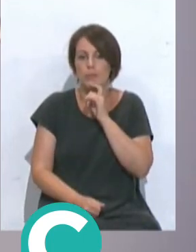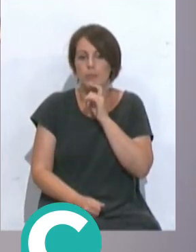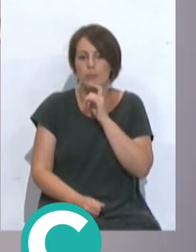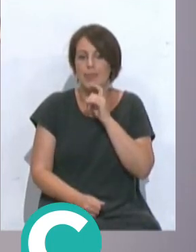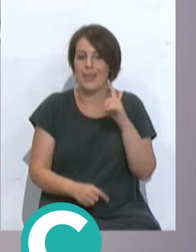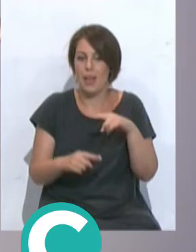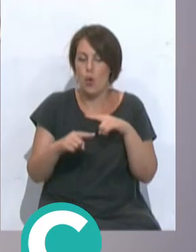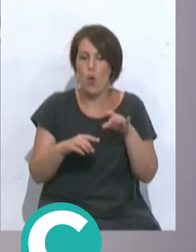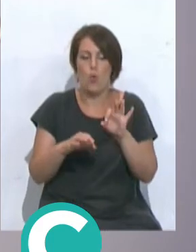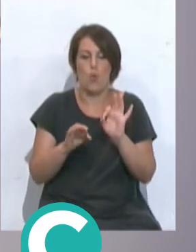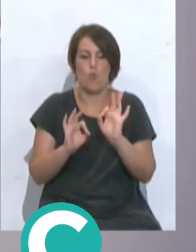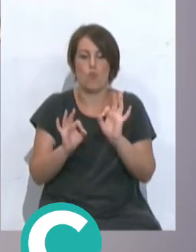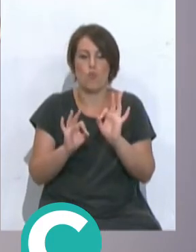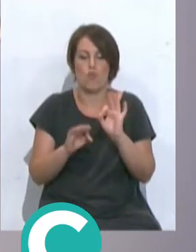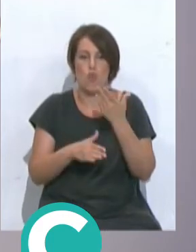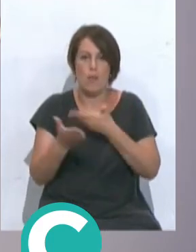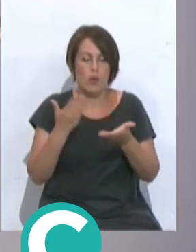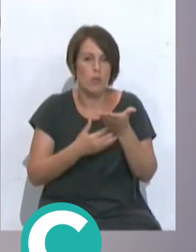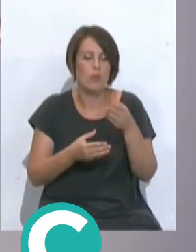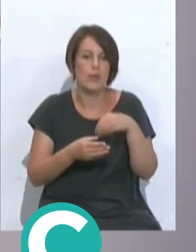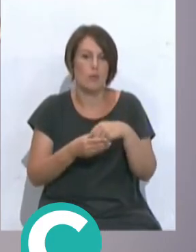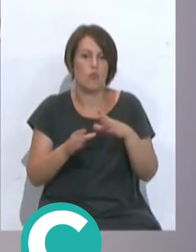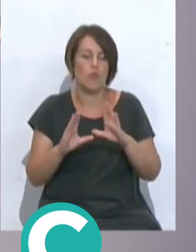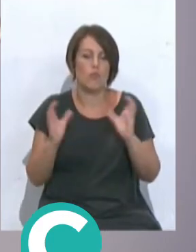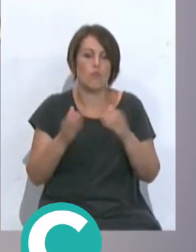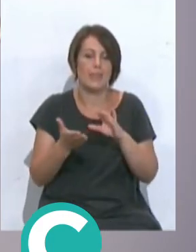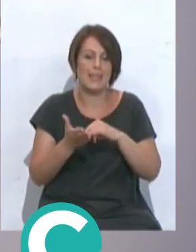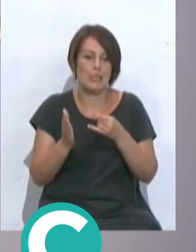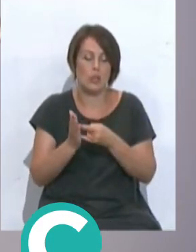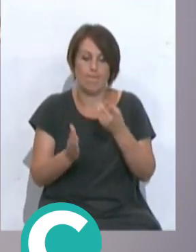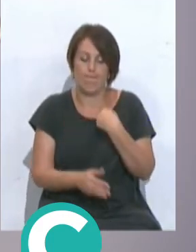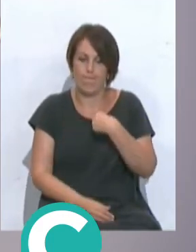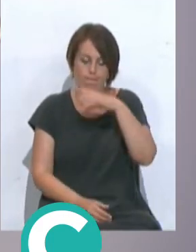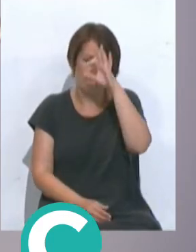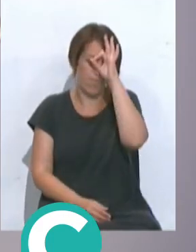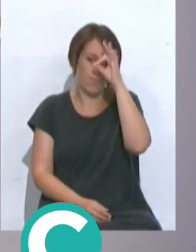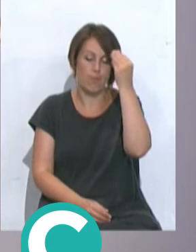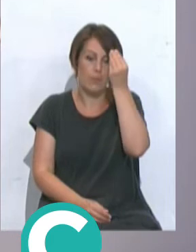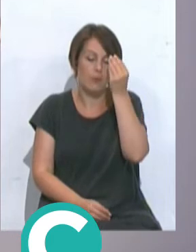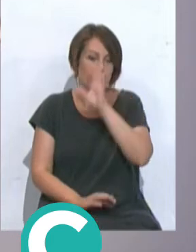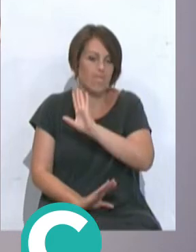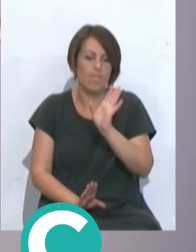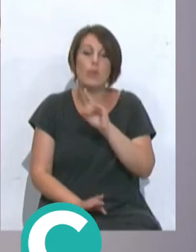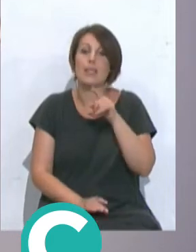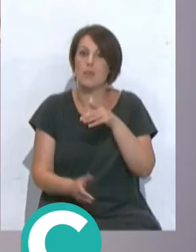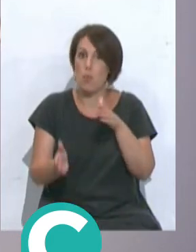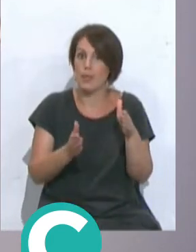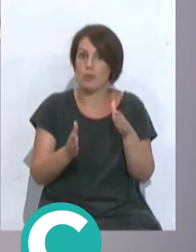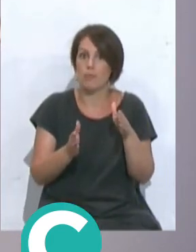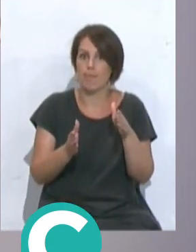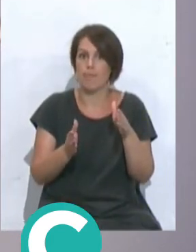como entrenador bien sea como colaborador dentro de un cuerpo técnico no tengo ni idea no me lo planteo si te digo que en ese momento si